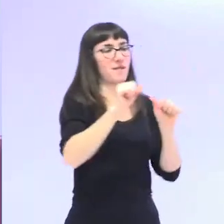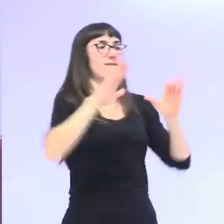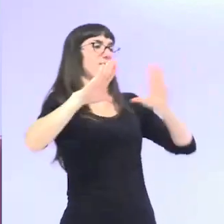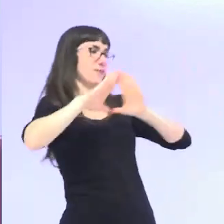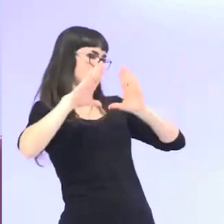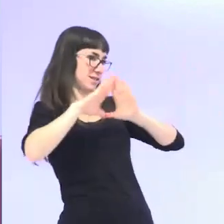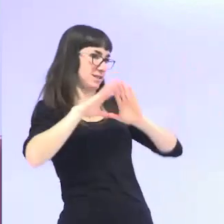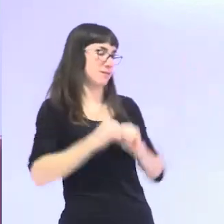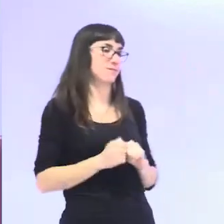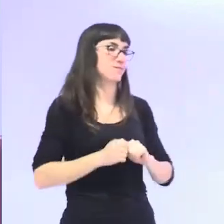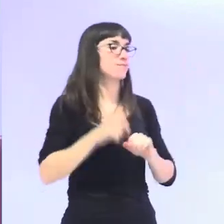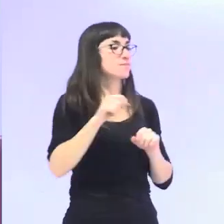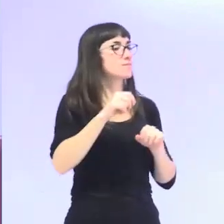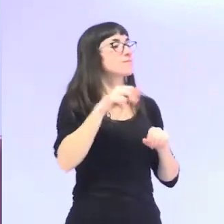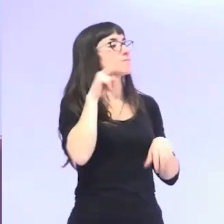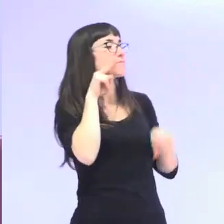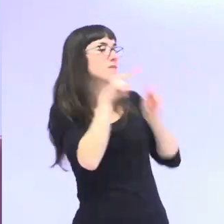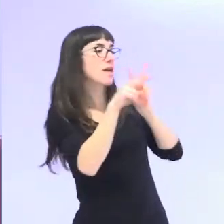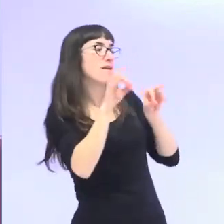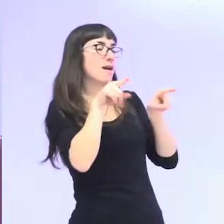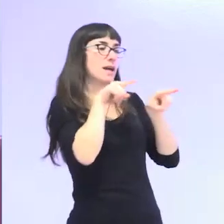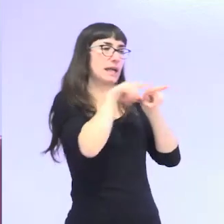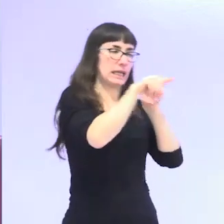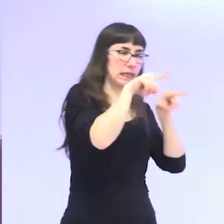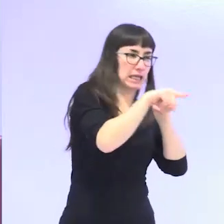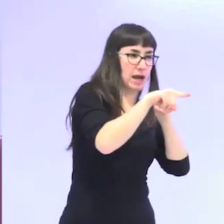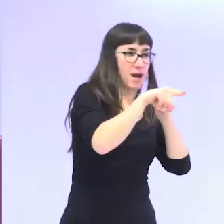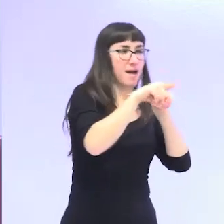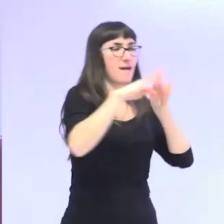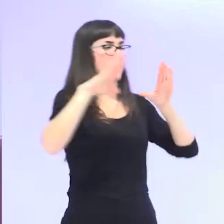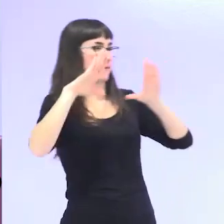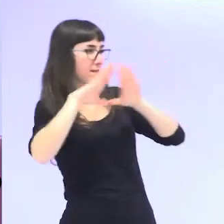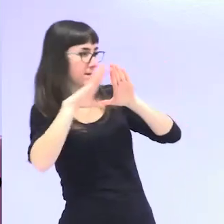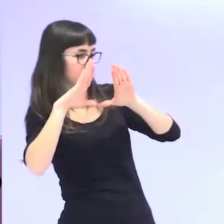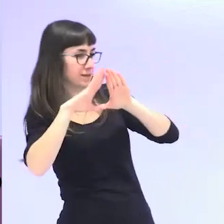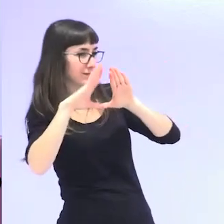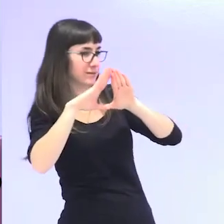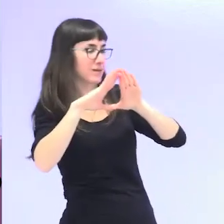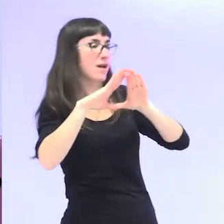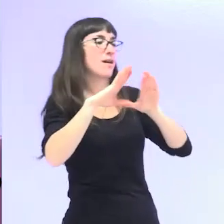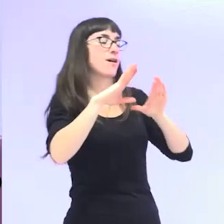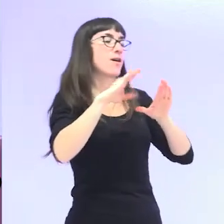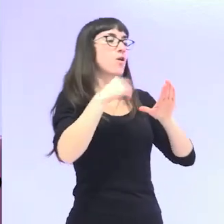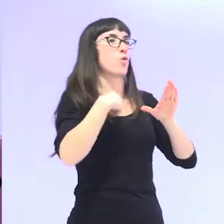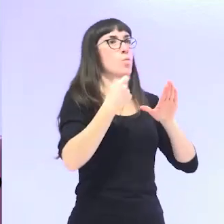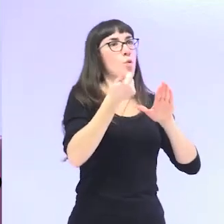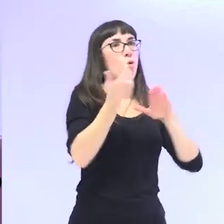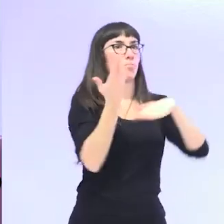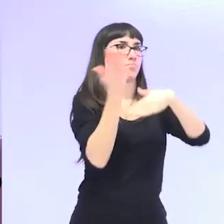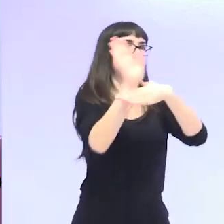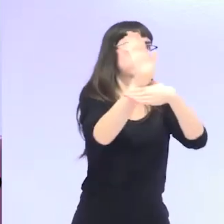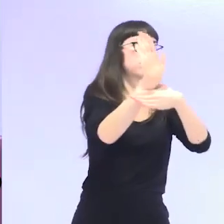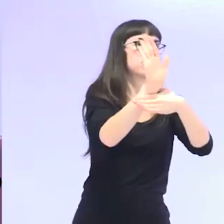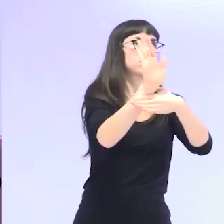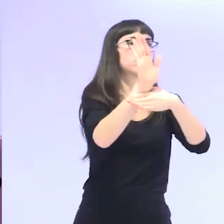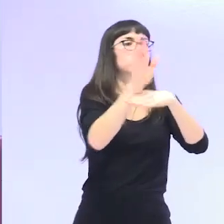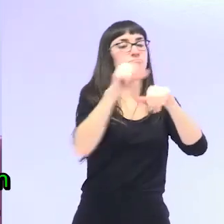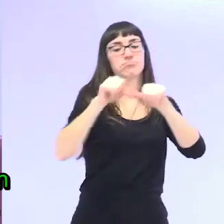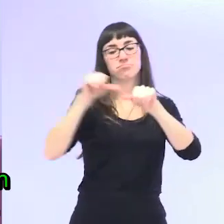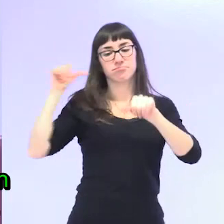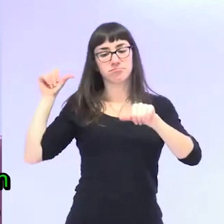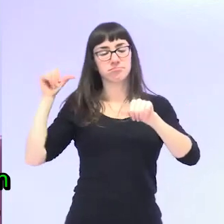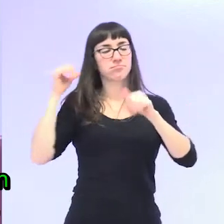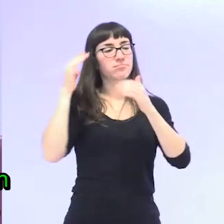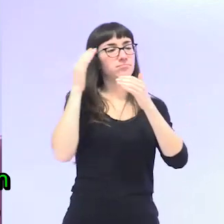partir de esa mirada crítica, de curso vital y esa mirada feminista, os voy a plantear cómo se ha estudiado y cómo se ve